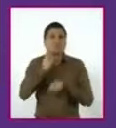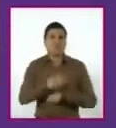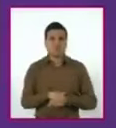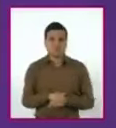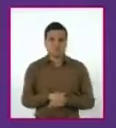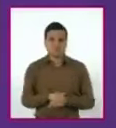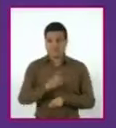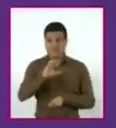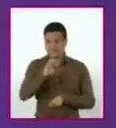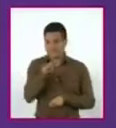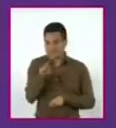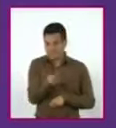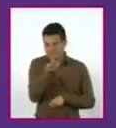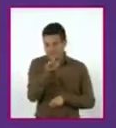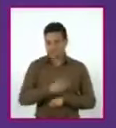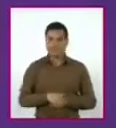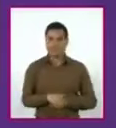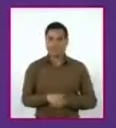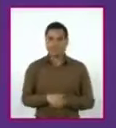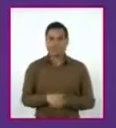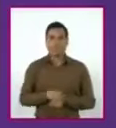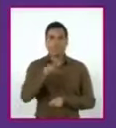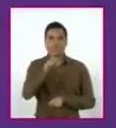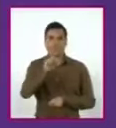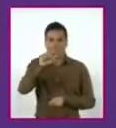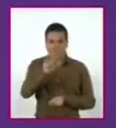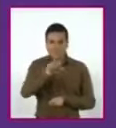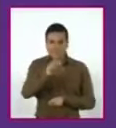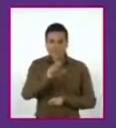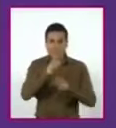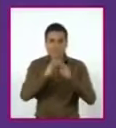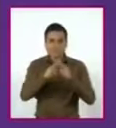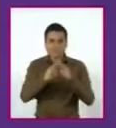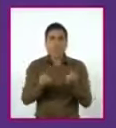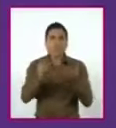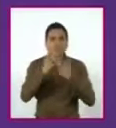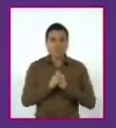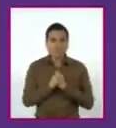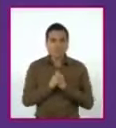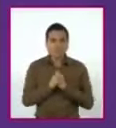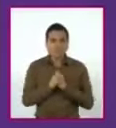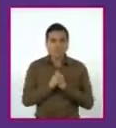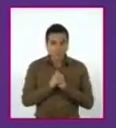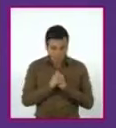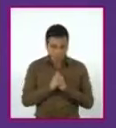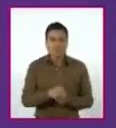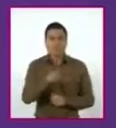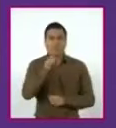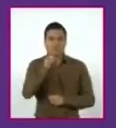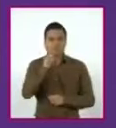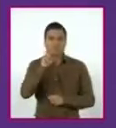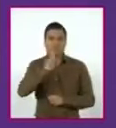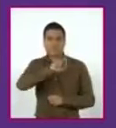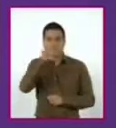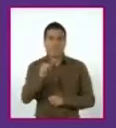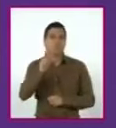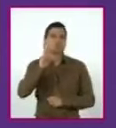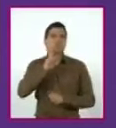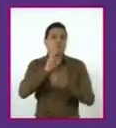C. Haya el valor de x igual a b y verifica que se cumplan las condiciones del problema.